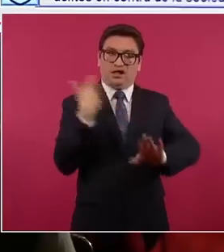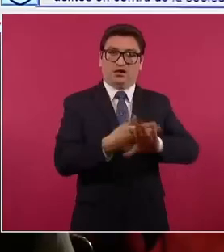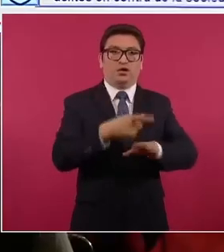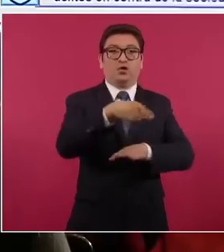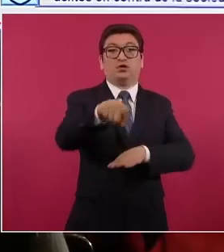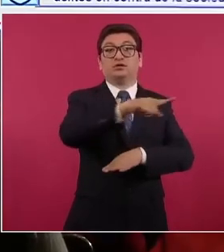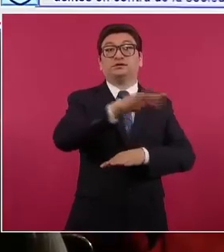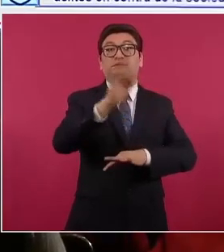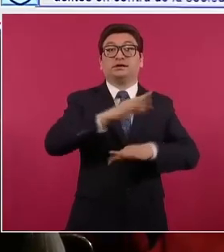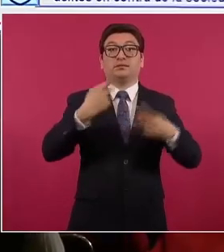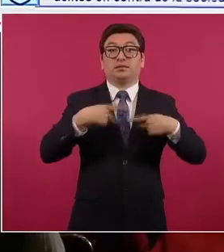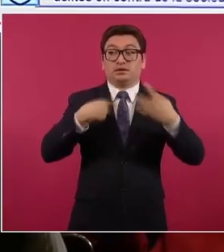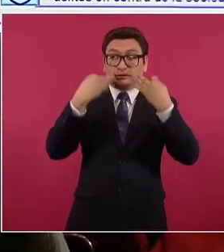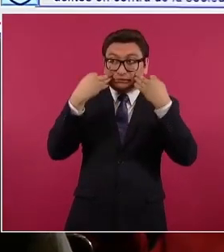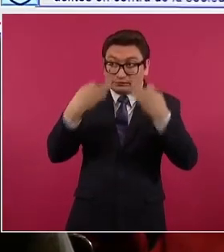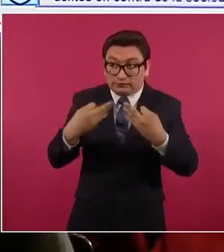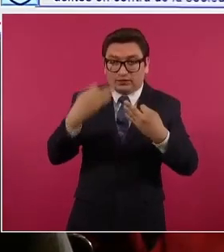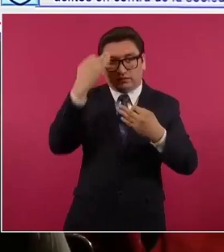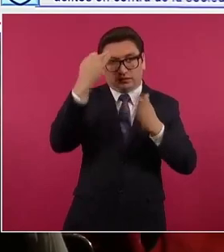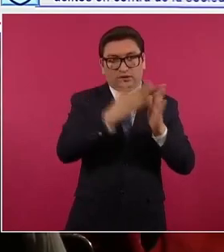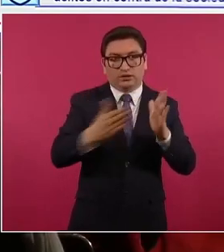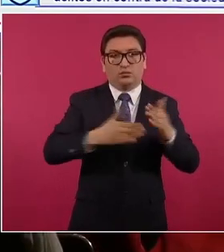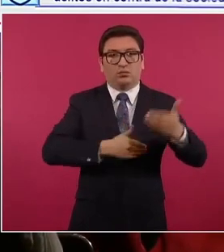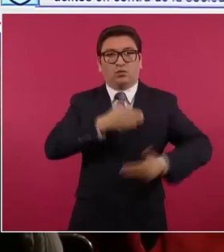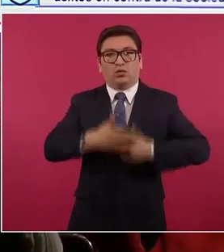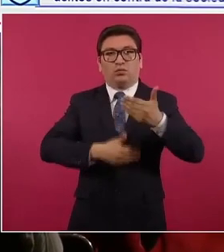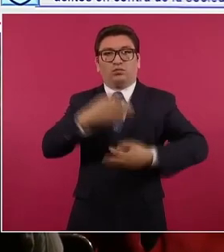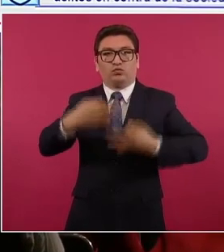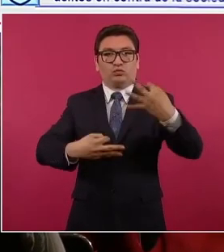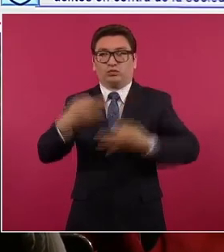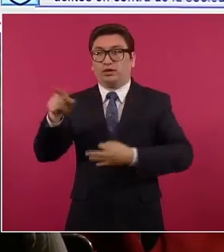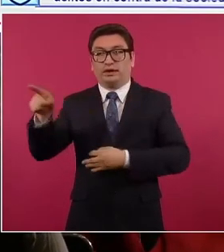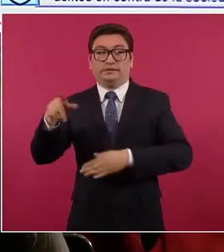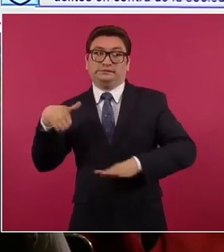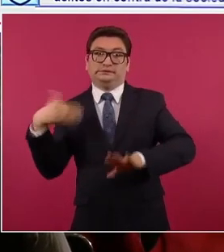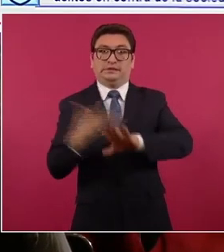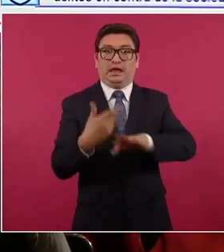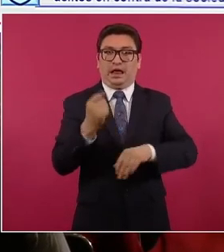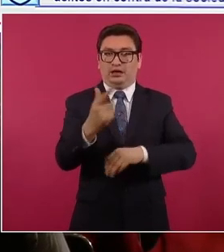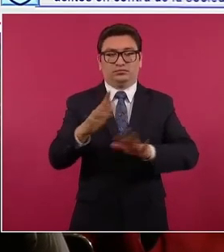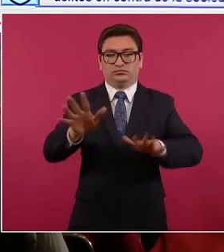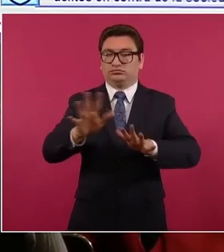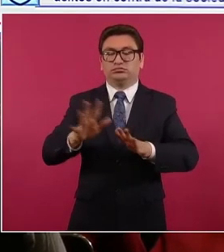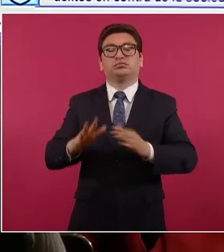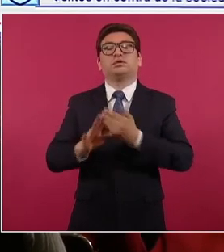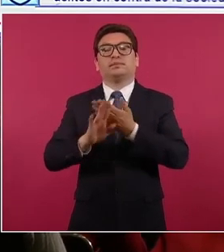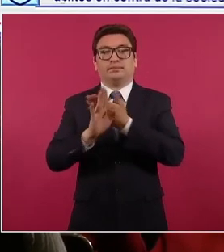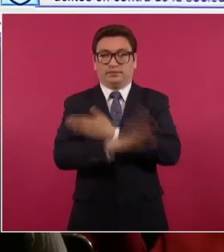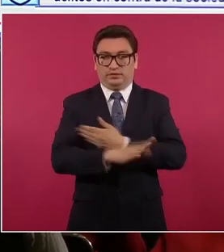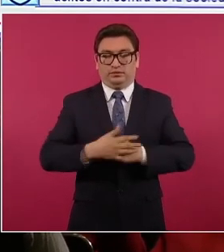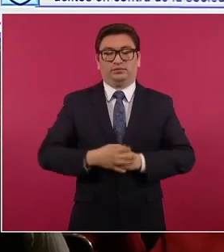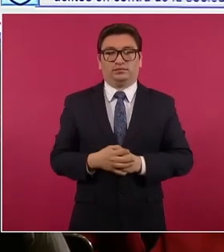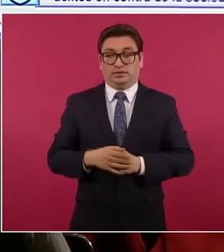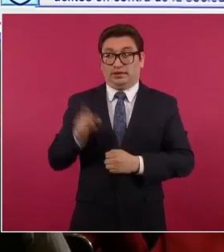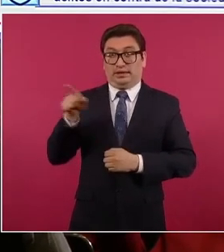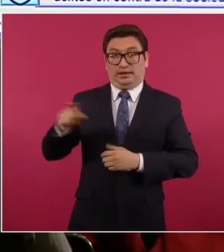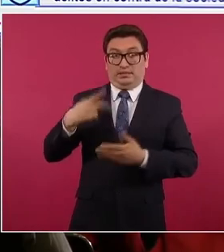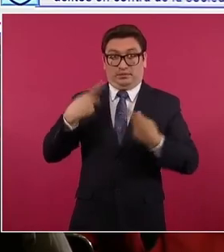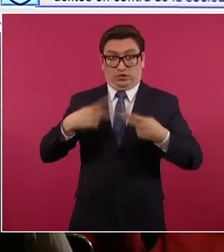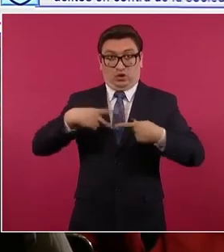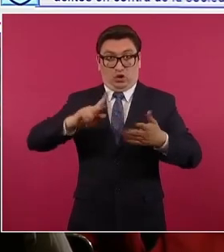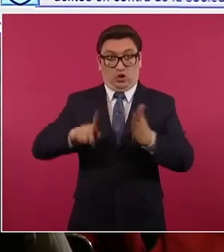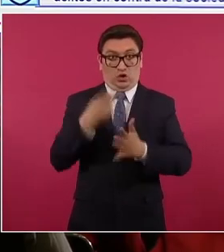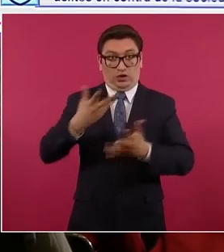testigos durante las diferentes etapas del proceso penal, evita la reincidencia y prevé la